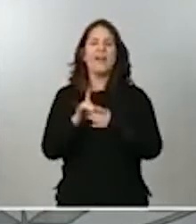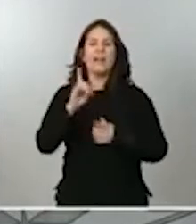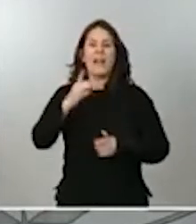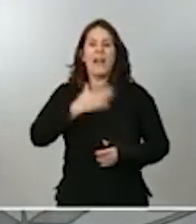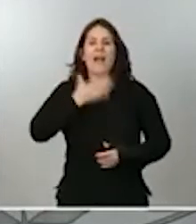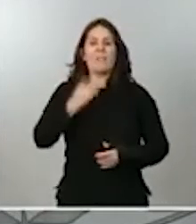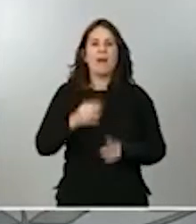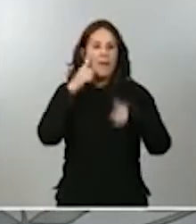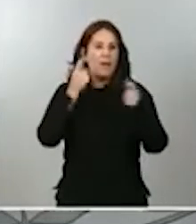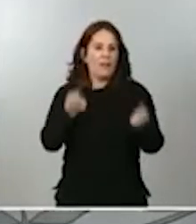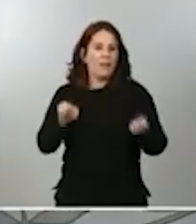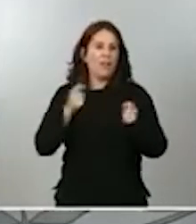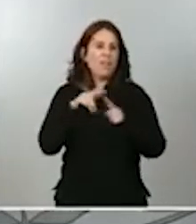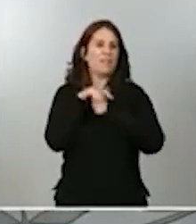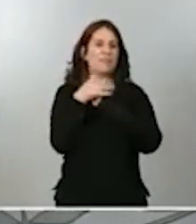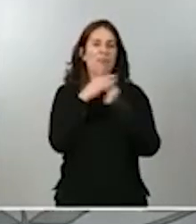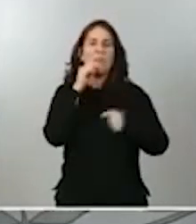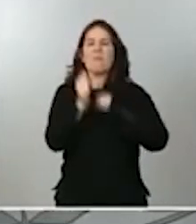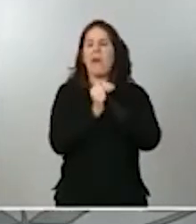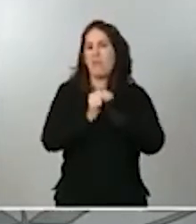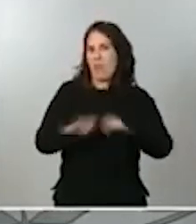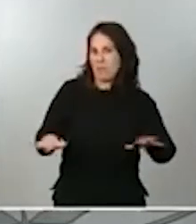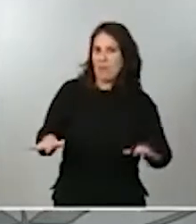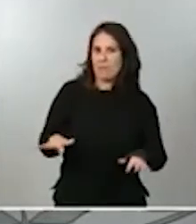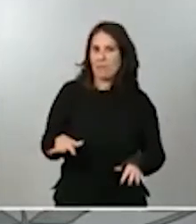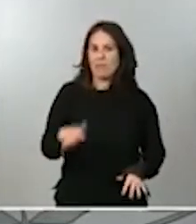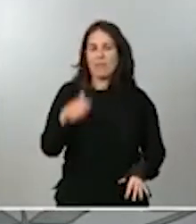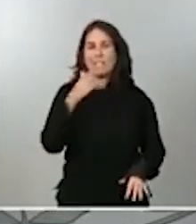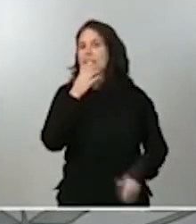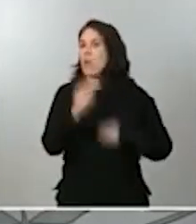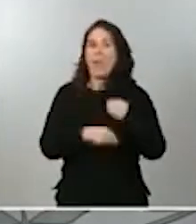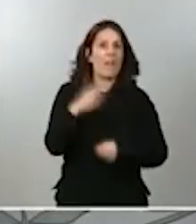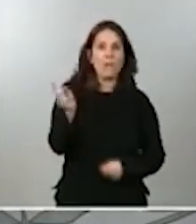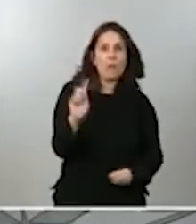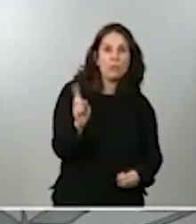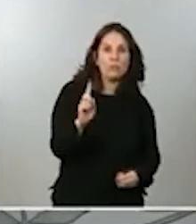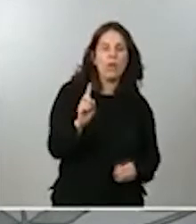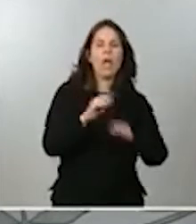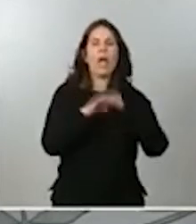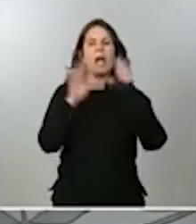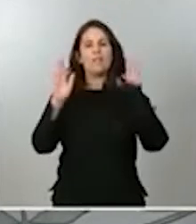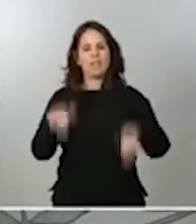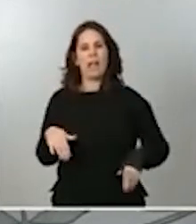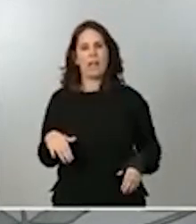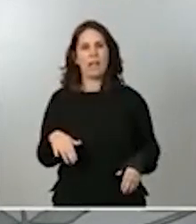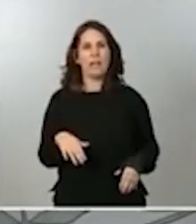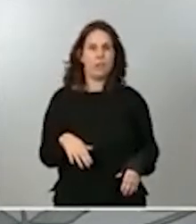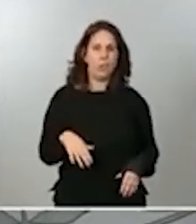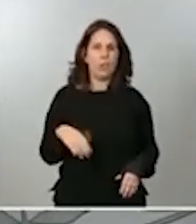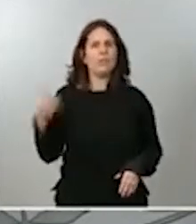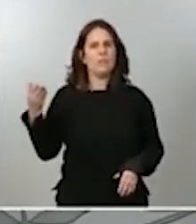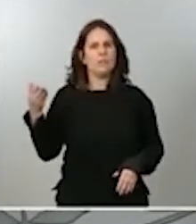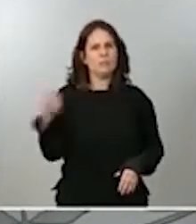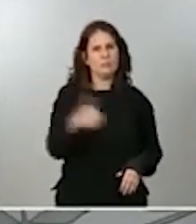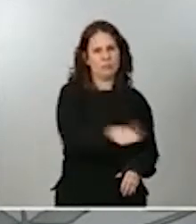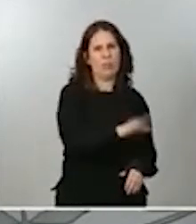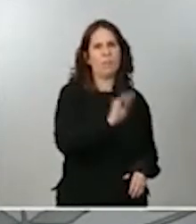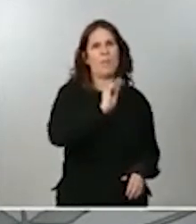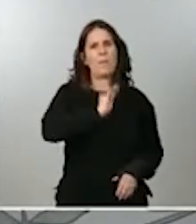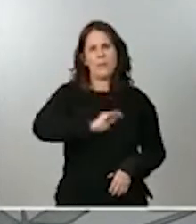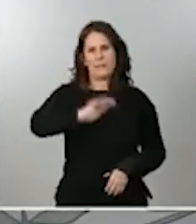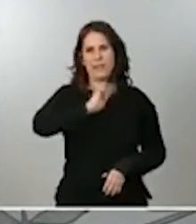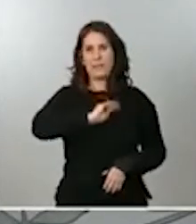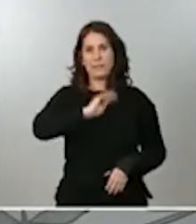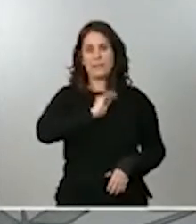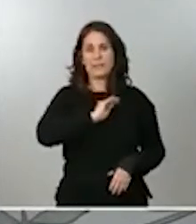situación pandémica que, si no lo hacemos, va a costar en número de vidas, un número importante, pero también en